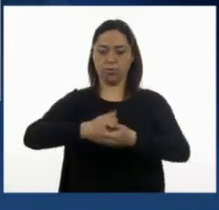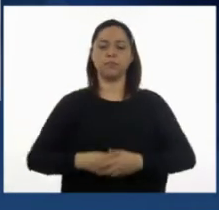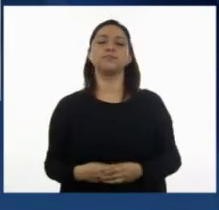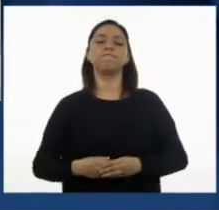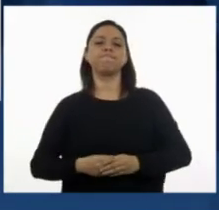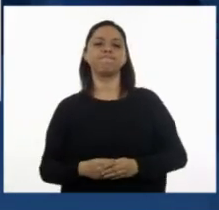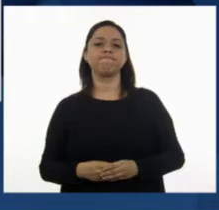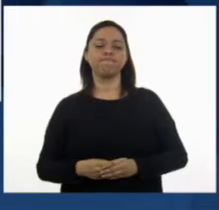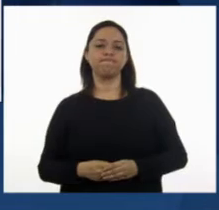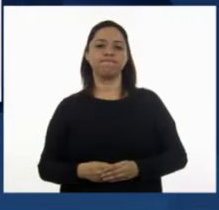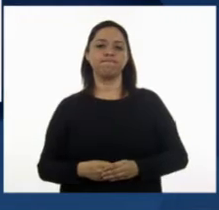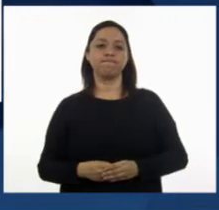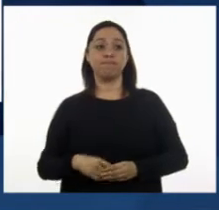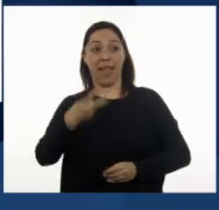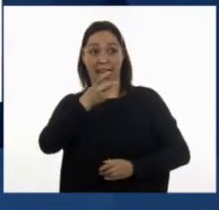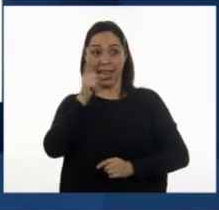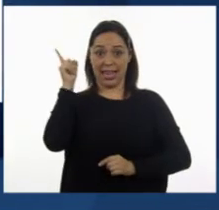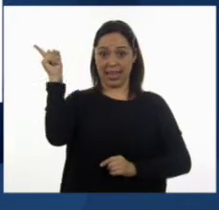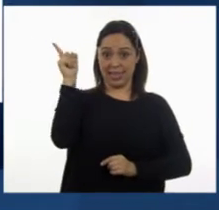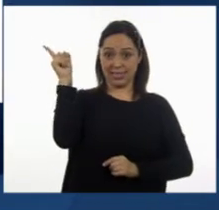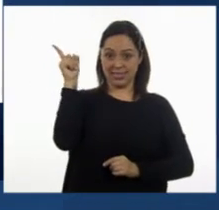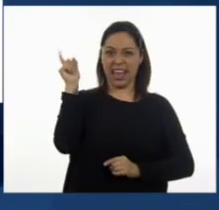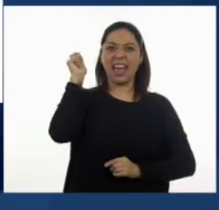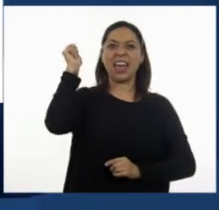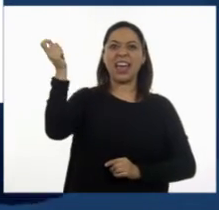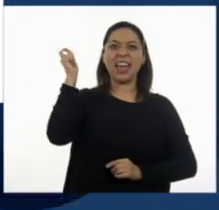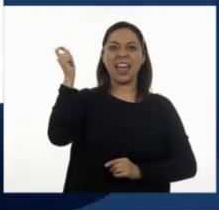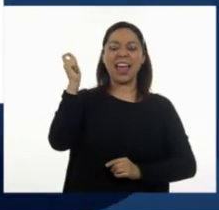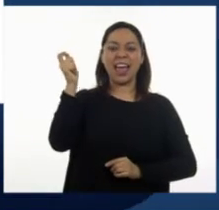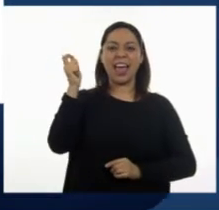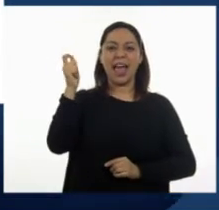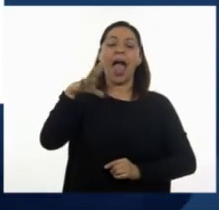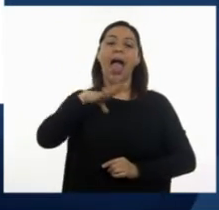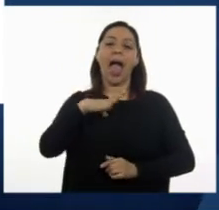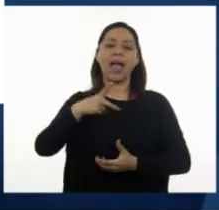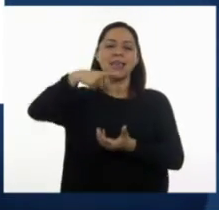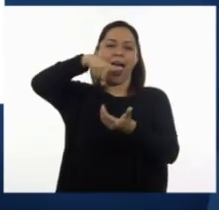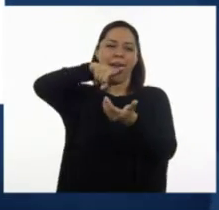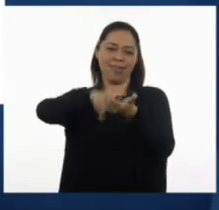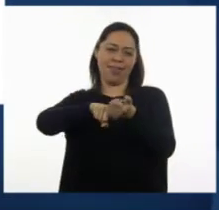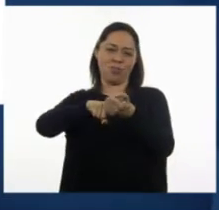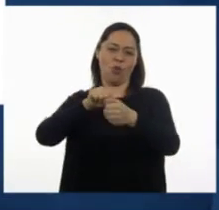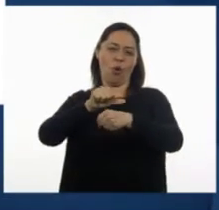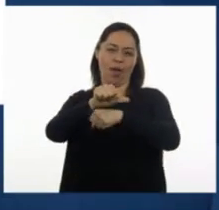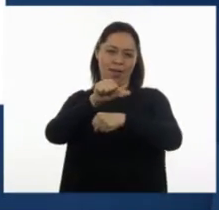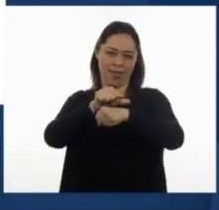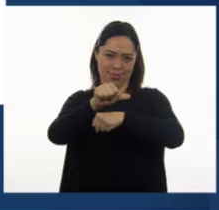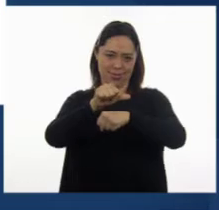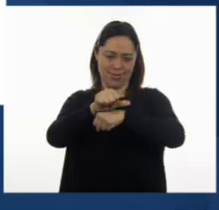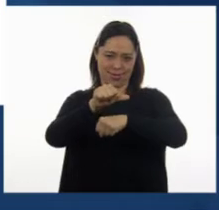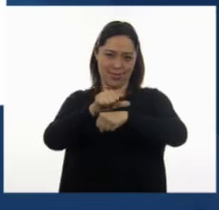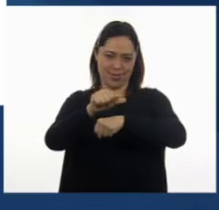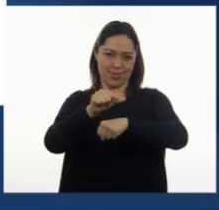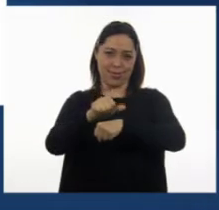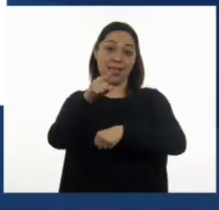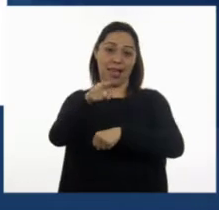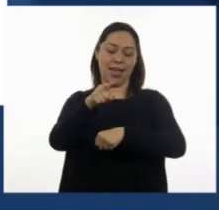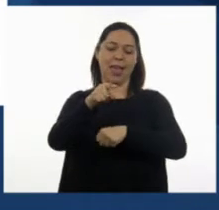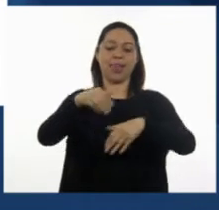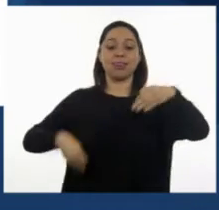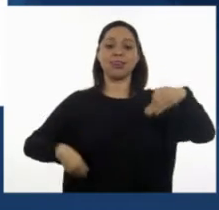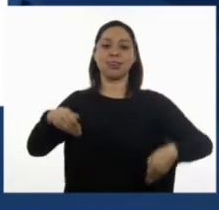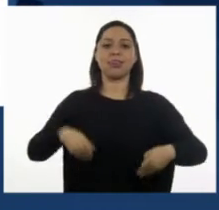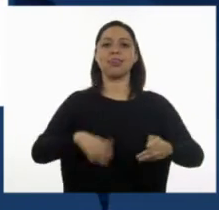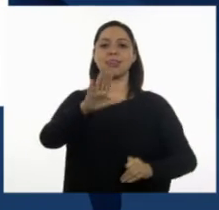Este que ahorita se está proyectando es uno que está en Buenos Aires, Argentina, que se llama, es el famoso Teatro Colón.